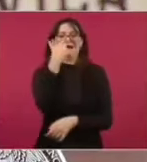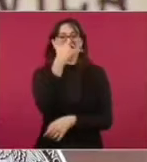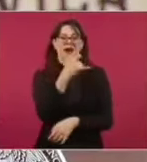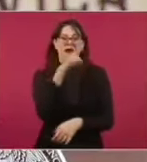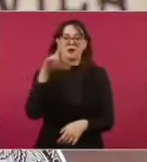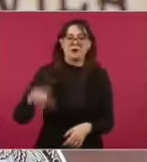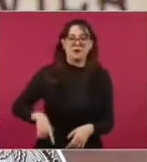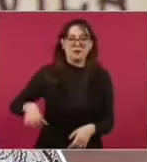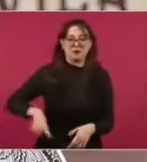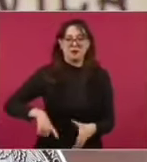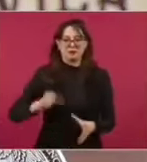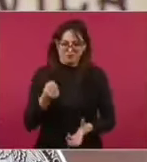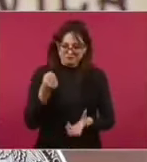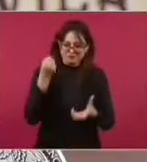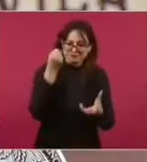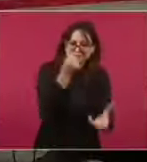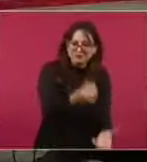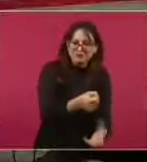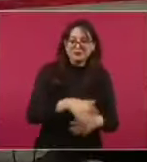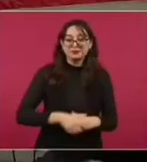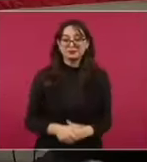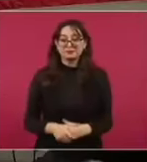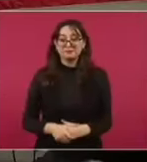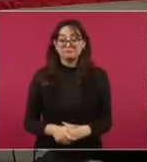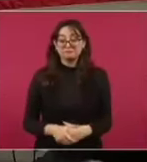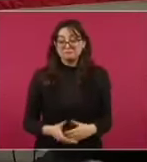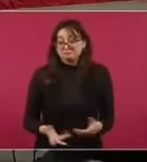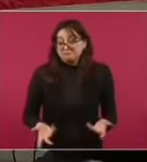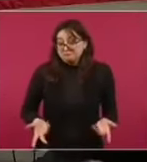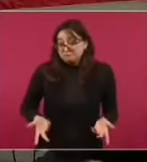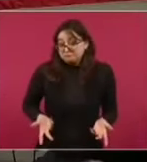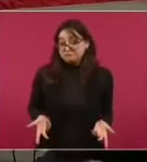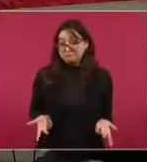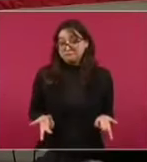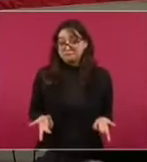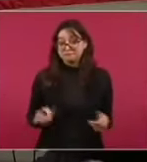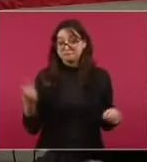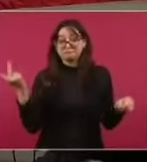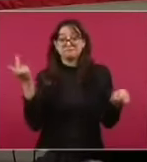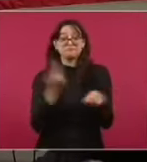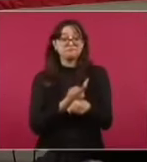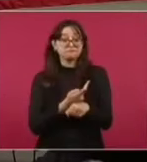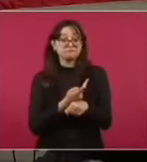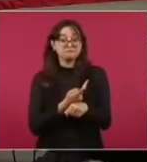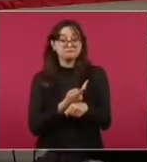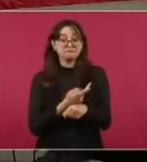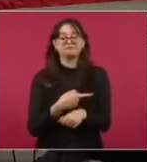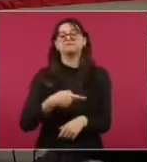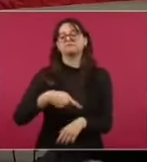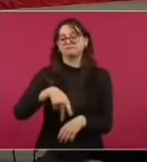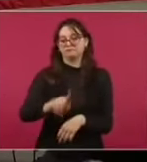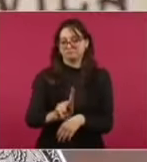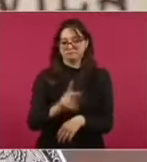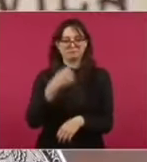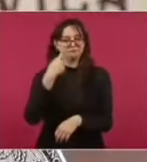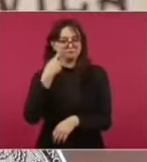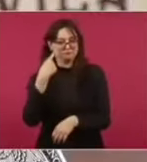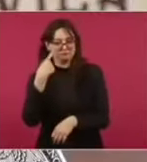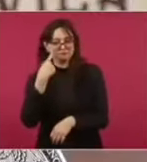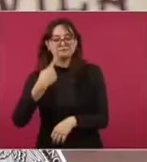son sólo hechos y las propias palabras, pero les vamos a enseñar